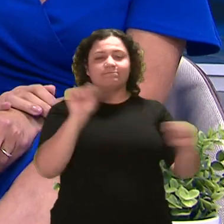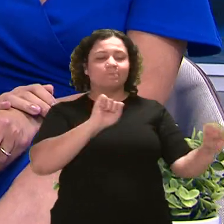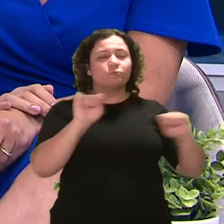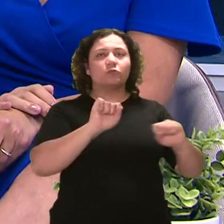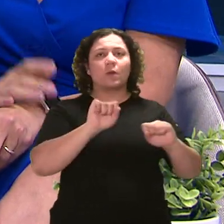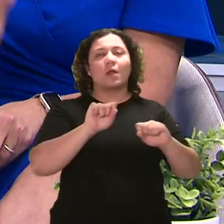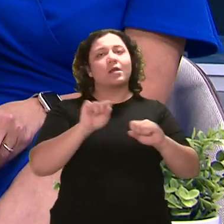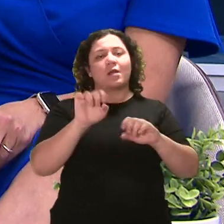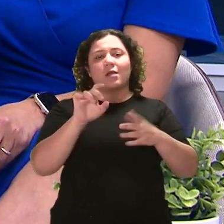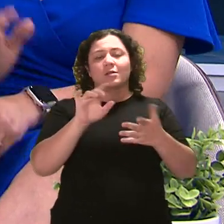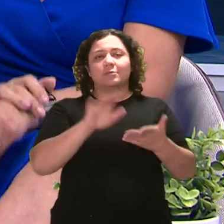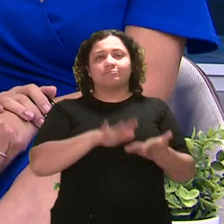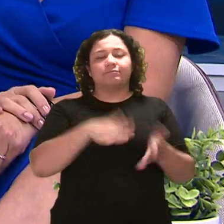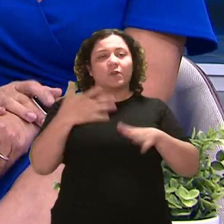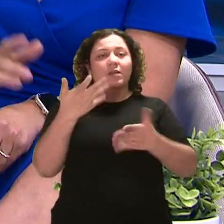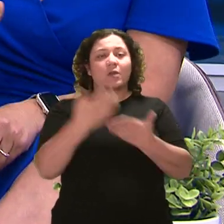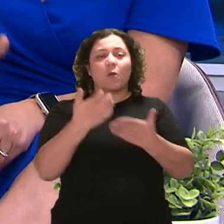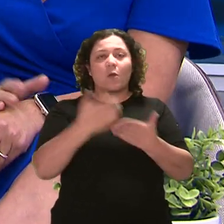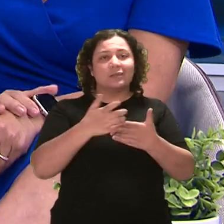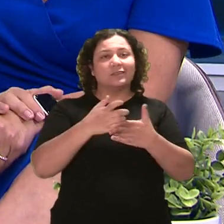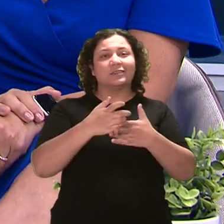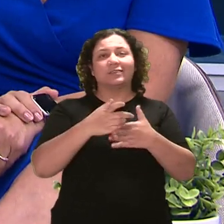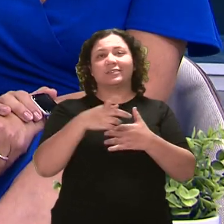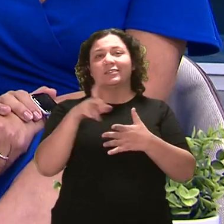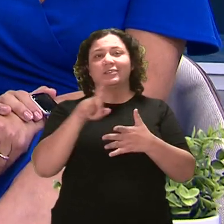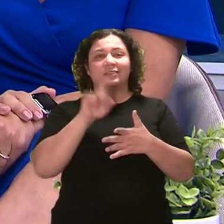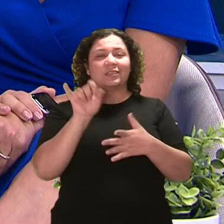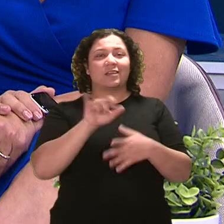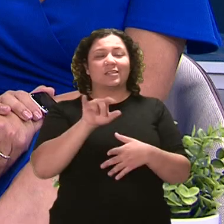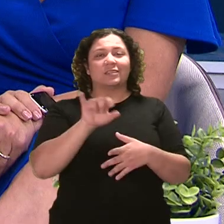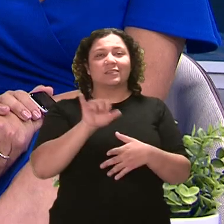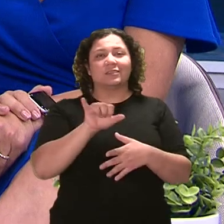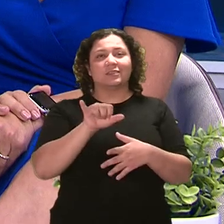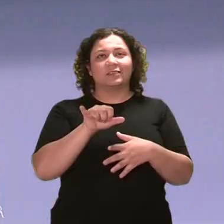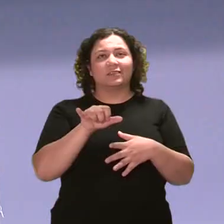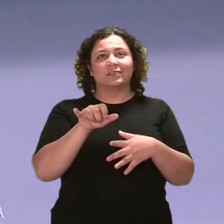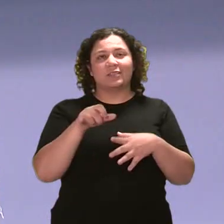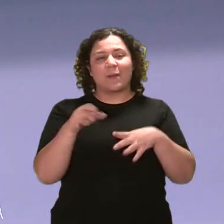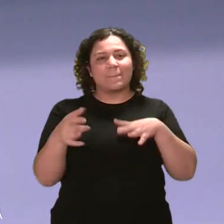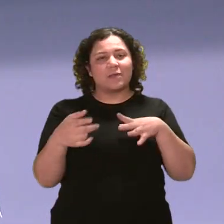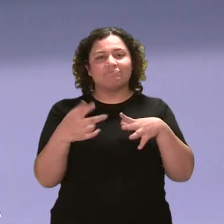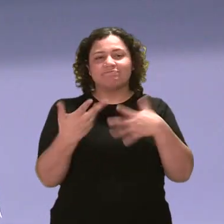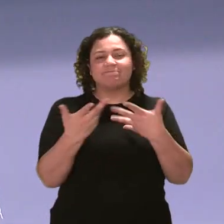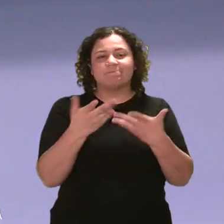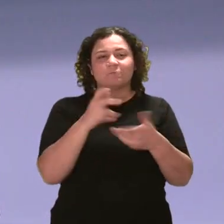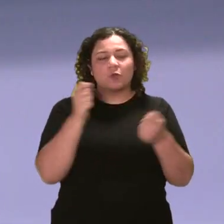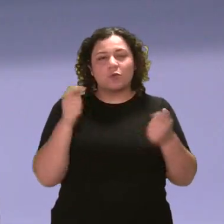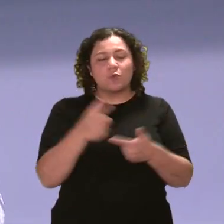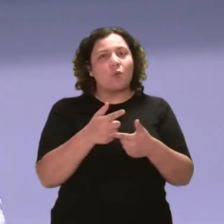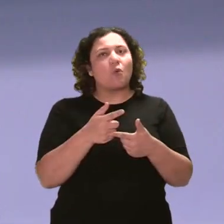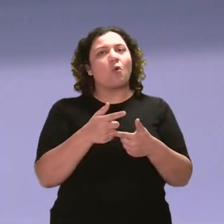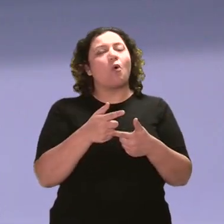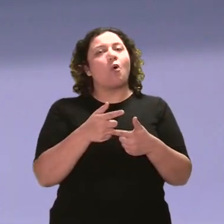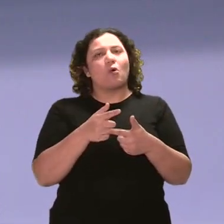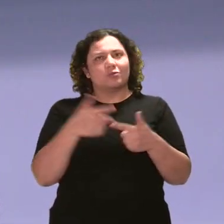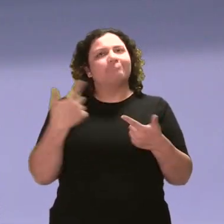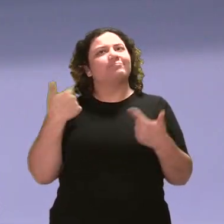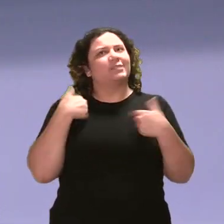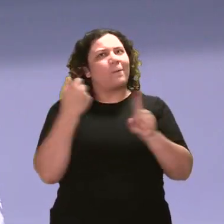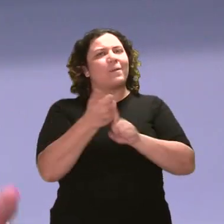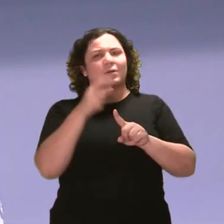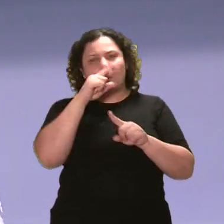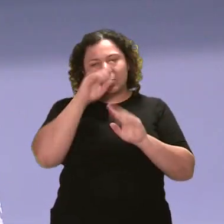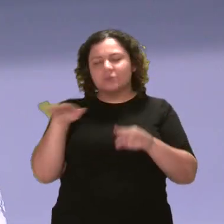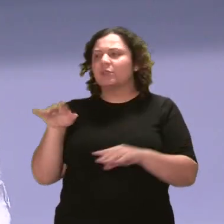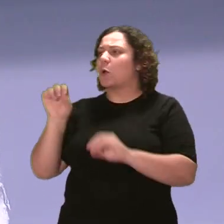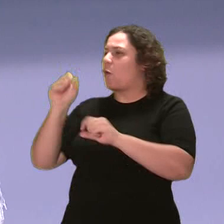la crisis económica y la violencia pues sabemos que ha tenido un impacto sobre los niños. Correcto, correcto y en el día de hoy la